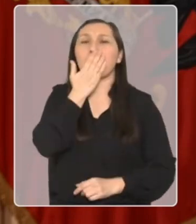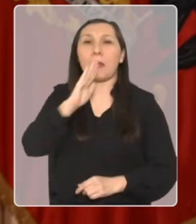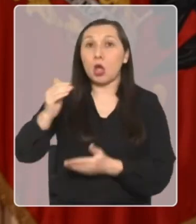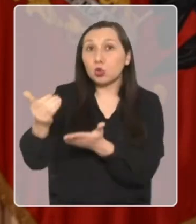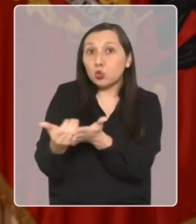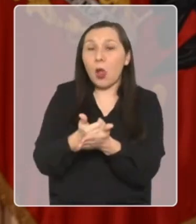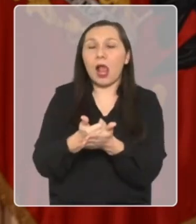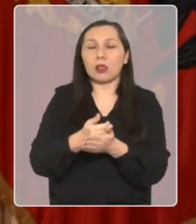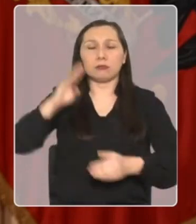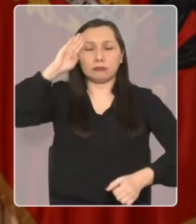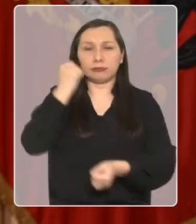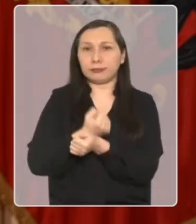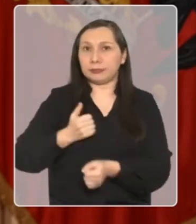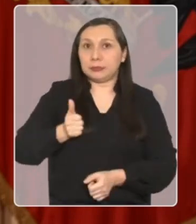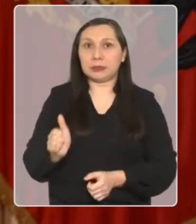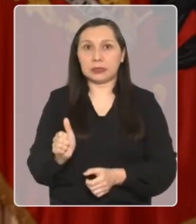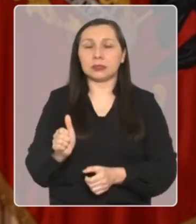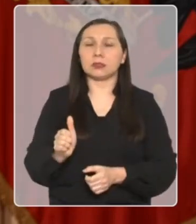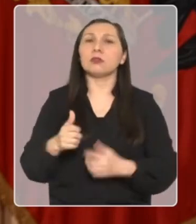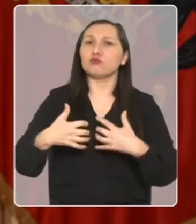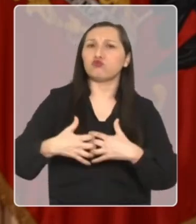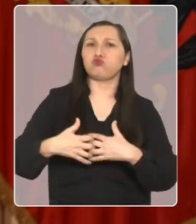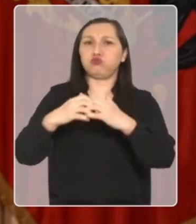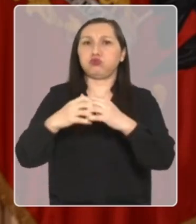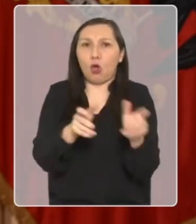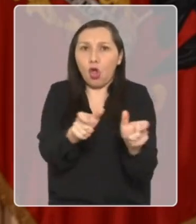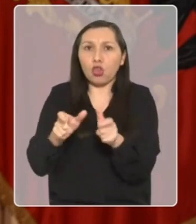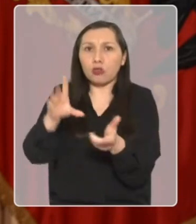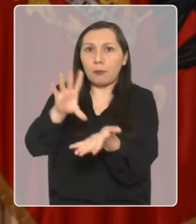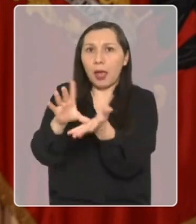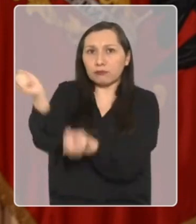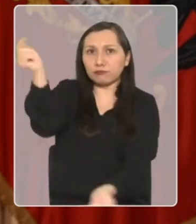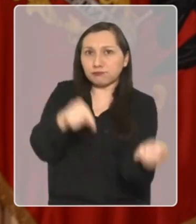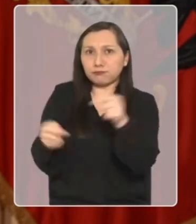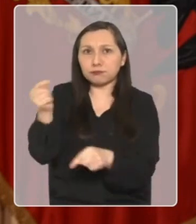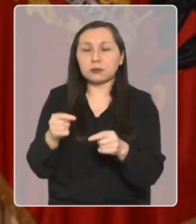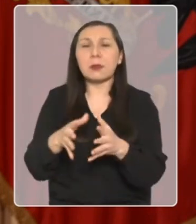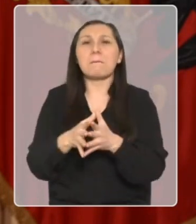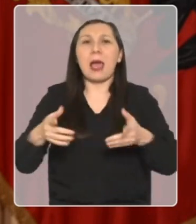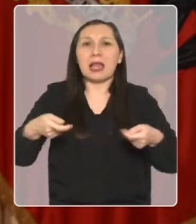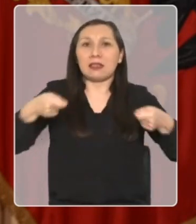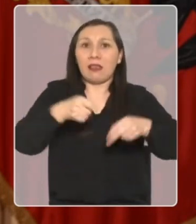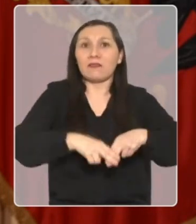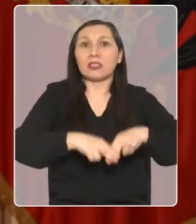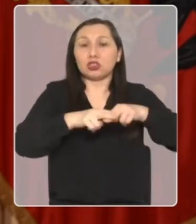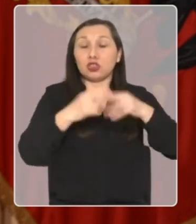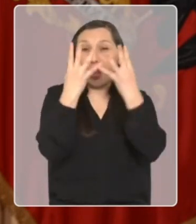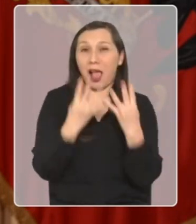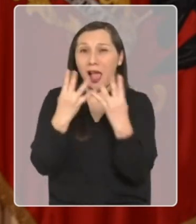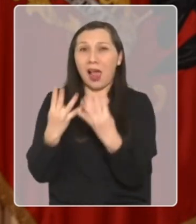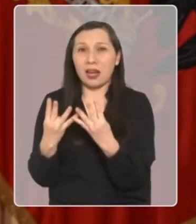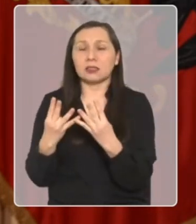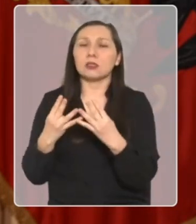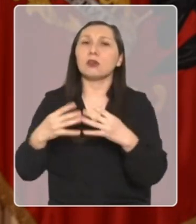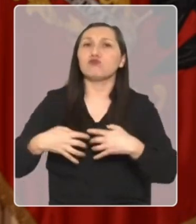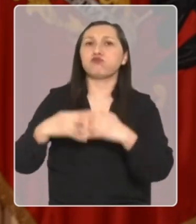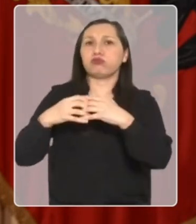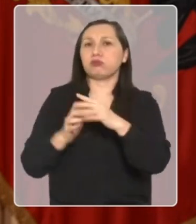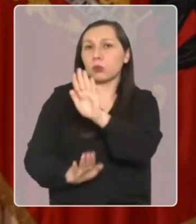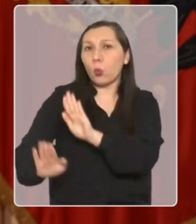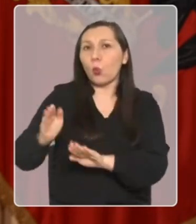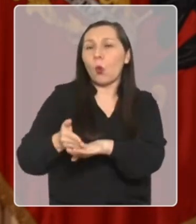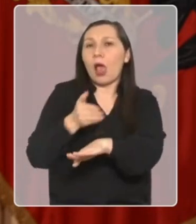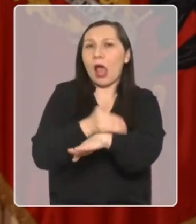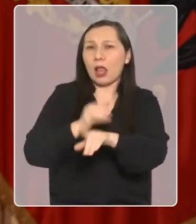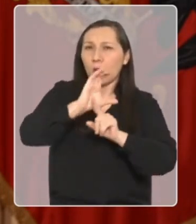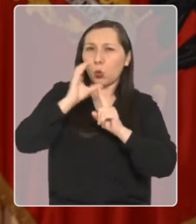mejores sueldos para las policías, fortalecimiento del control migratorio, más inversión en cárceles y fortalecimiento de la prevención